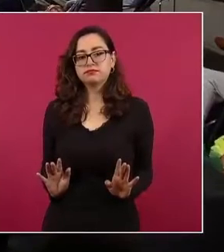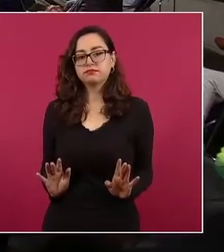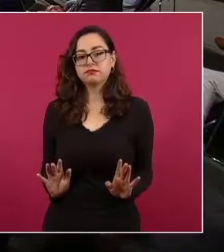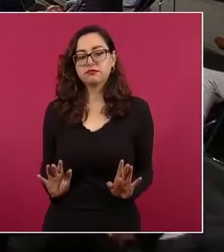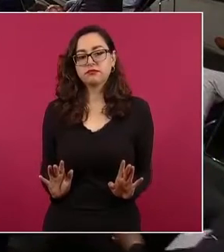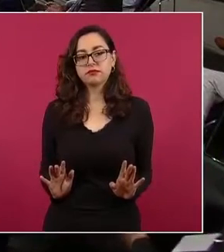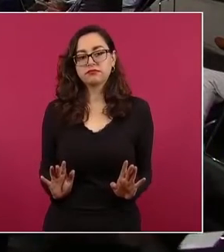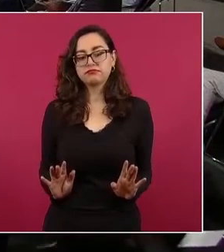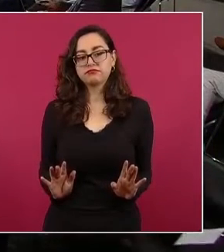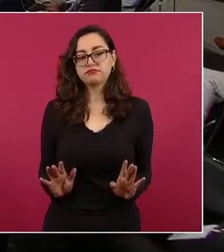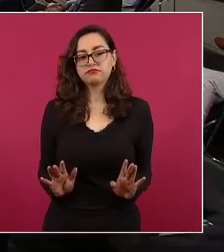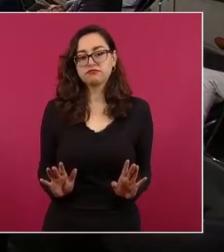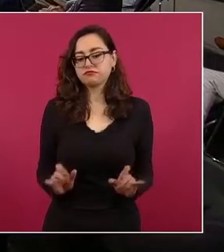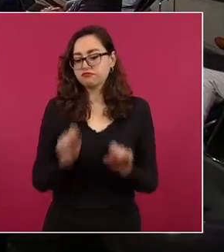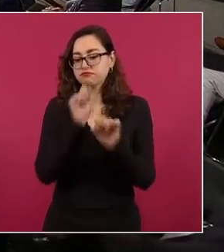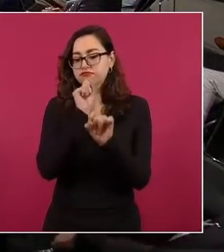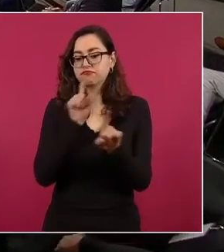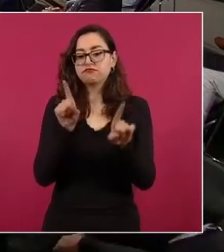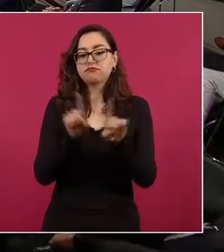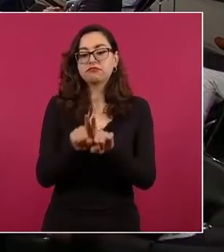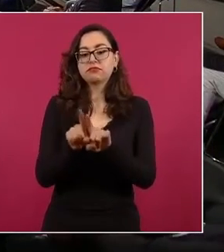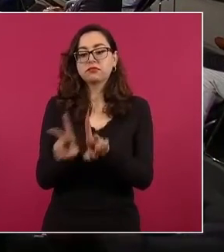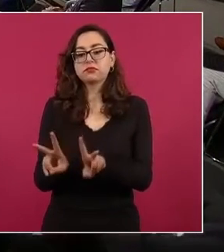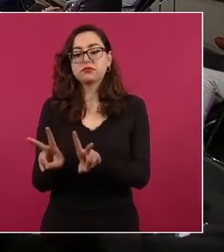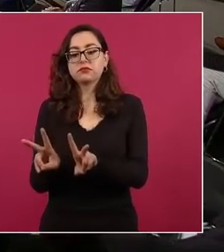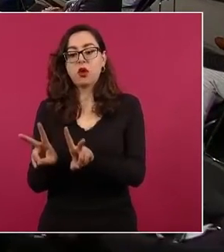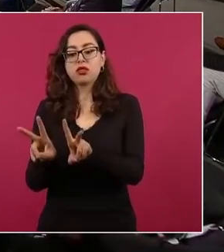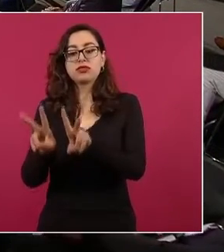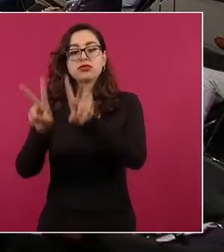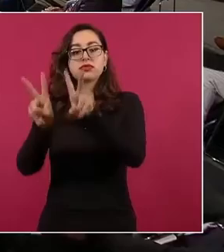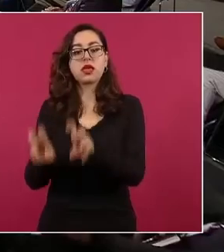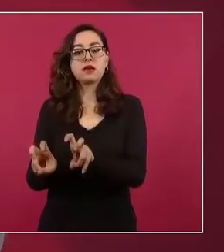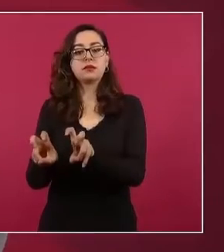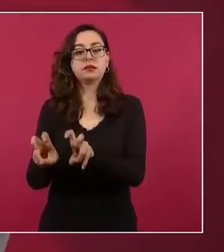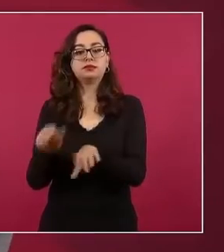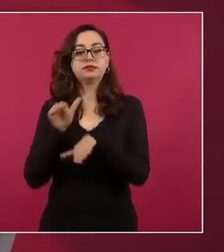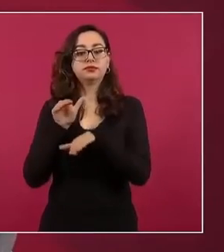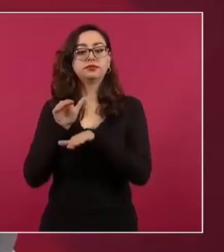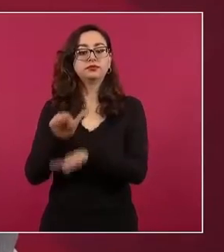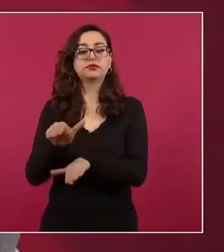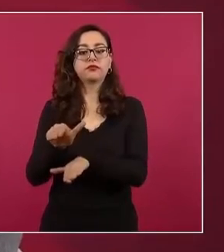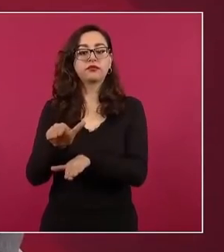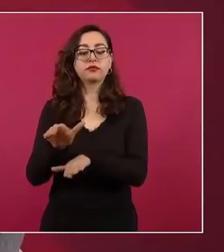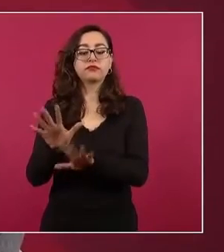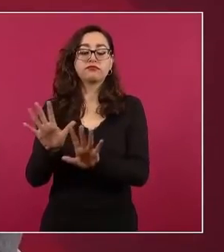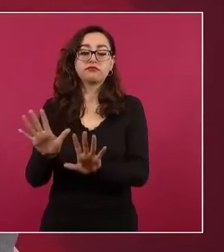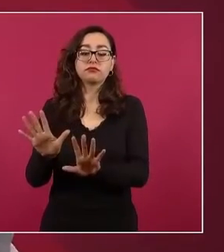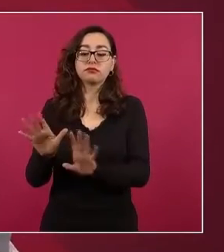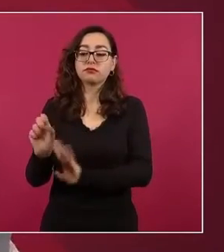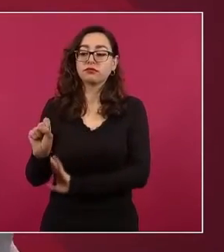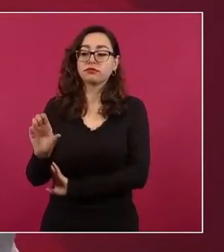Lo mismo en el caso de la decisión que tendrá que tomar la Corte